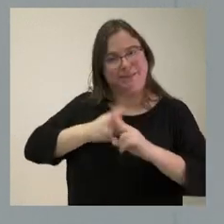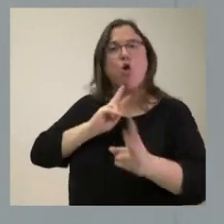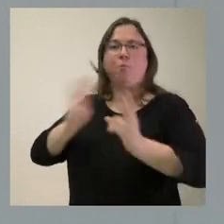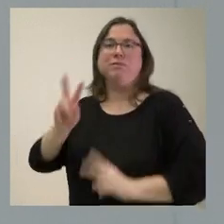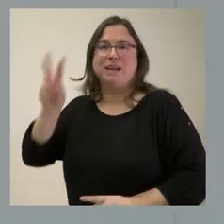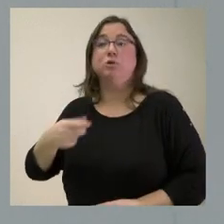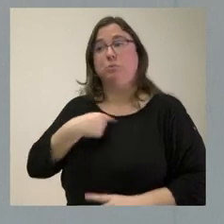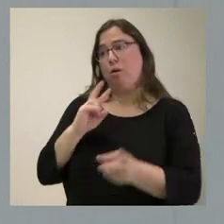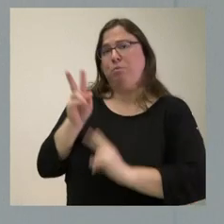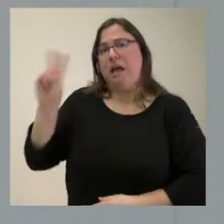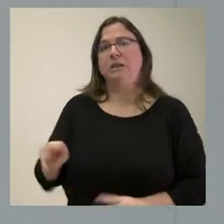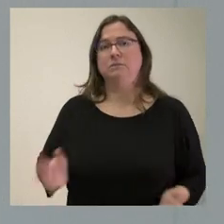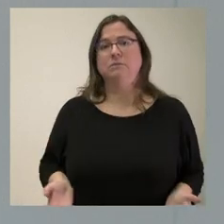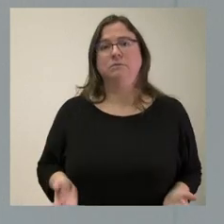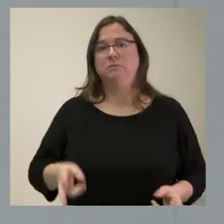como les digo,